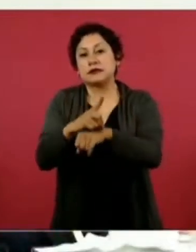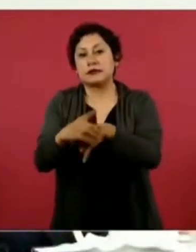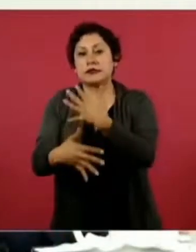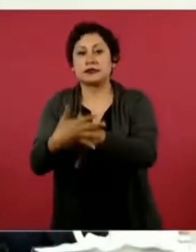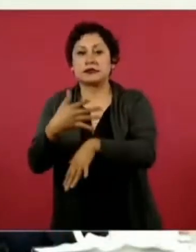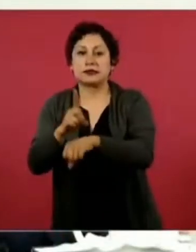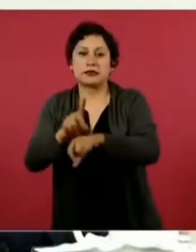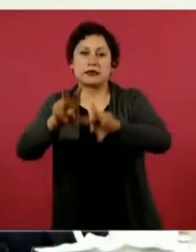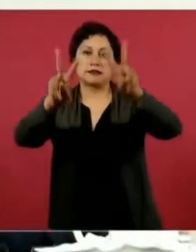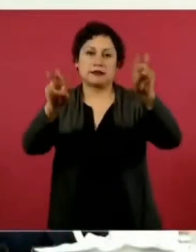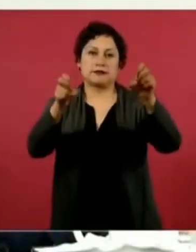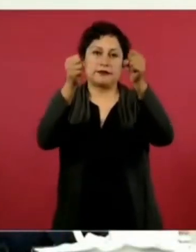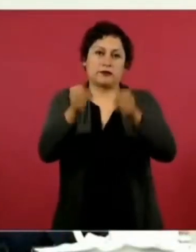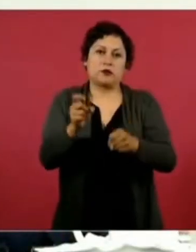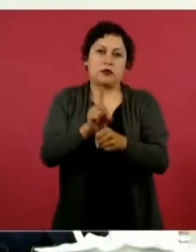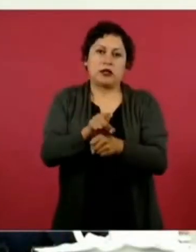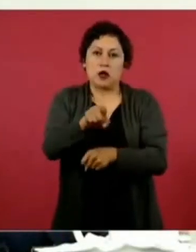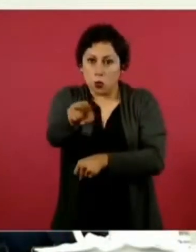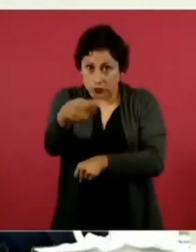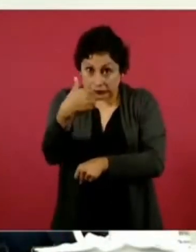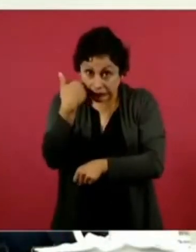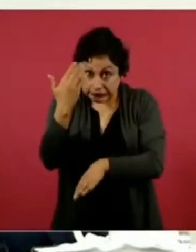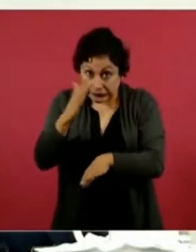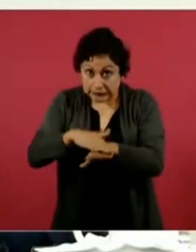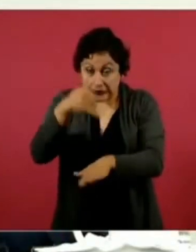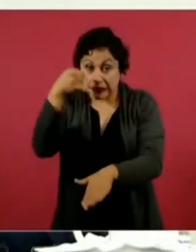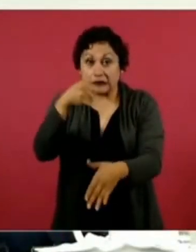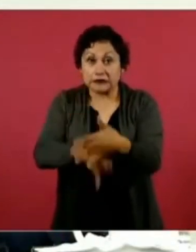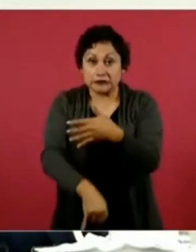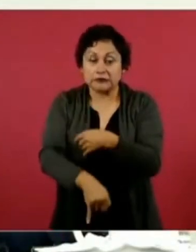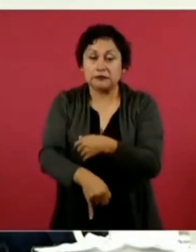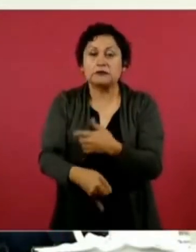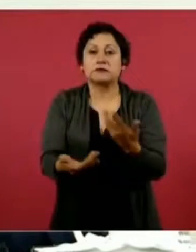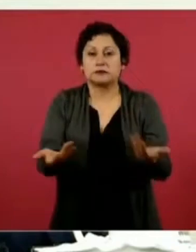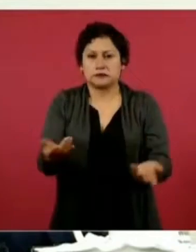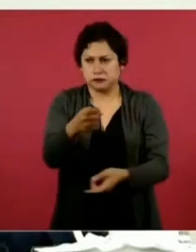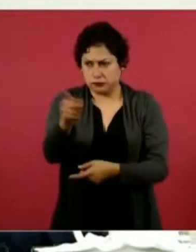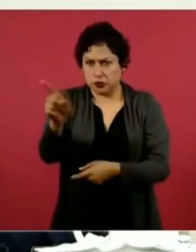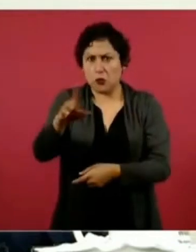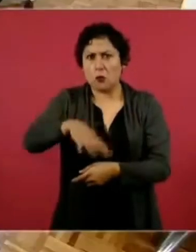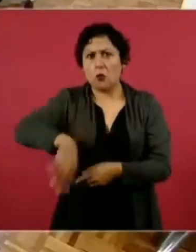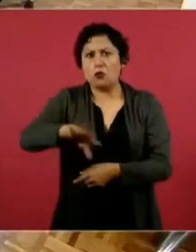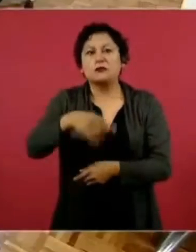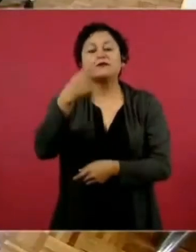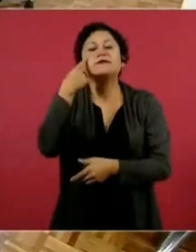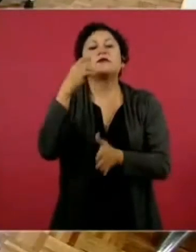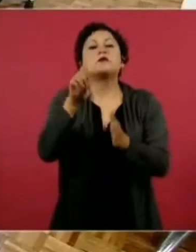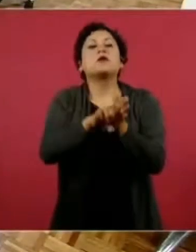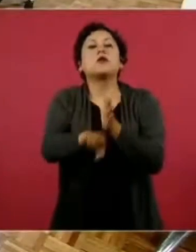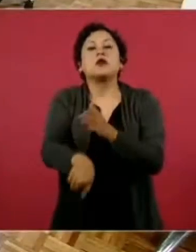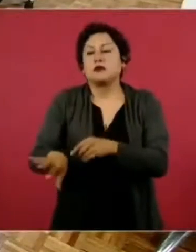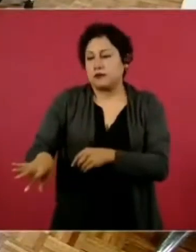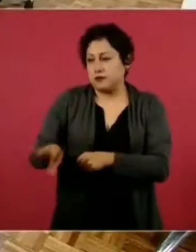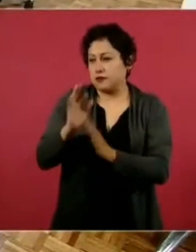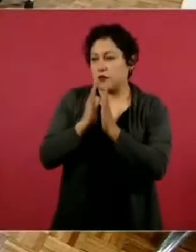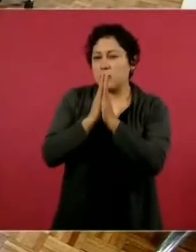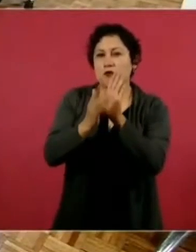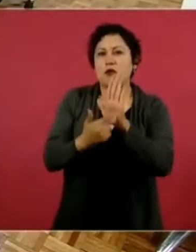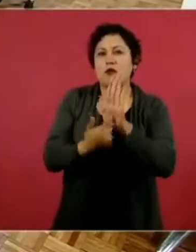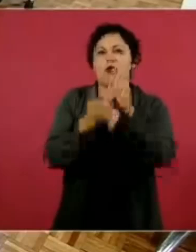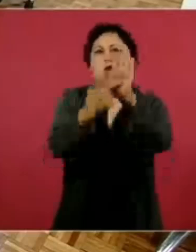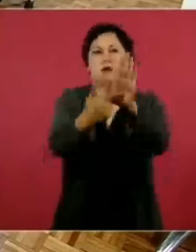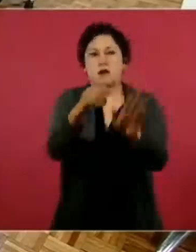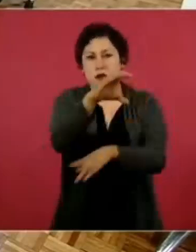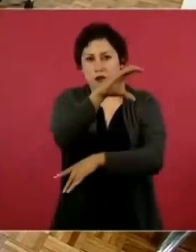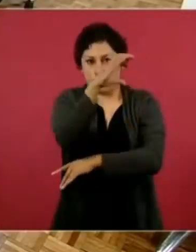todo. Me gustaría que mostraran las fotos de los monstruos,